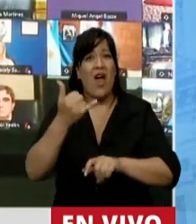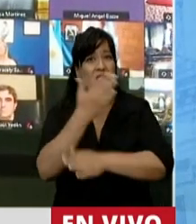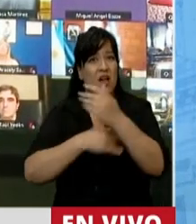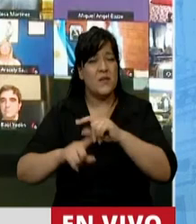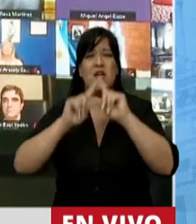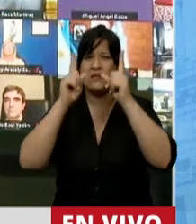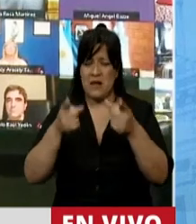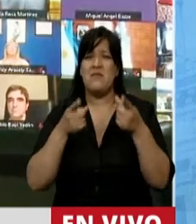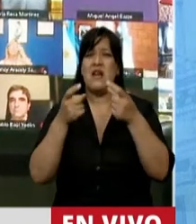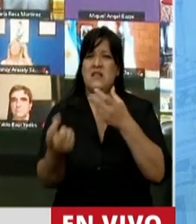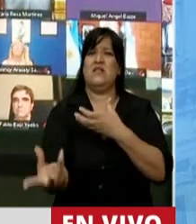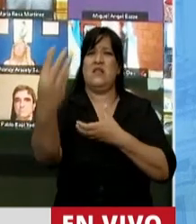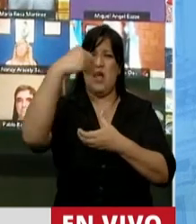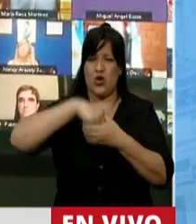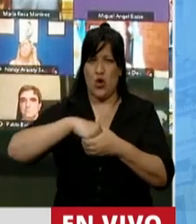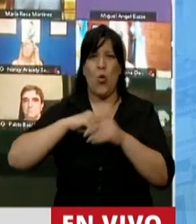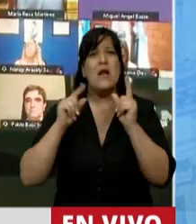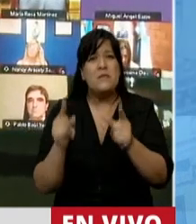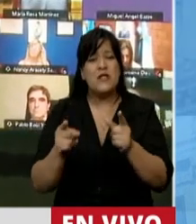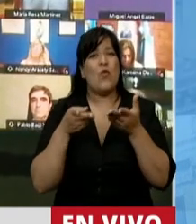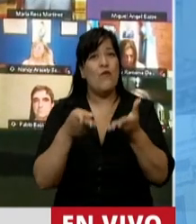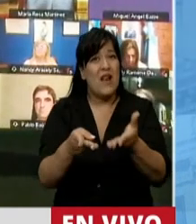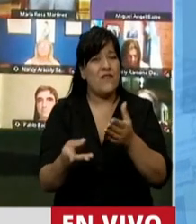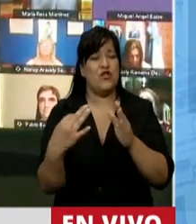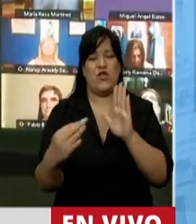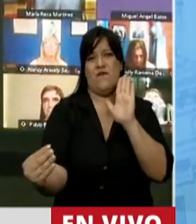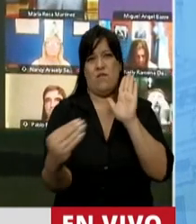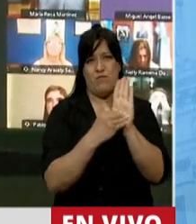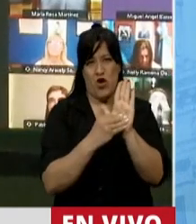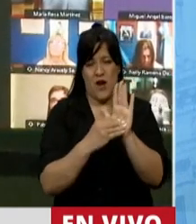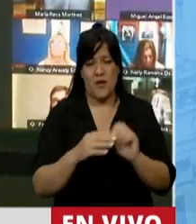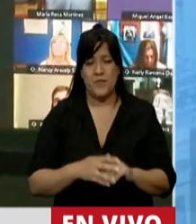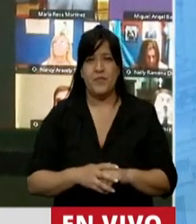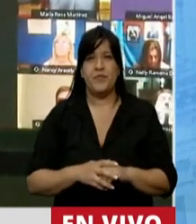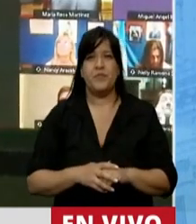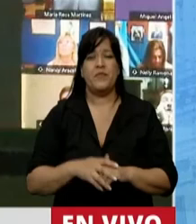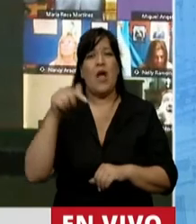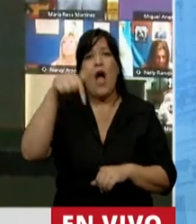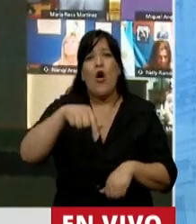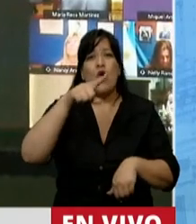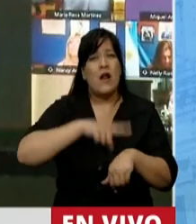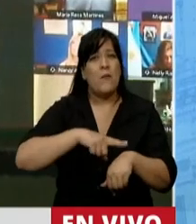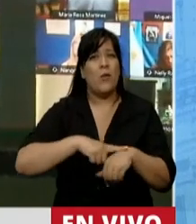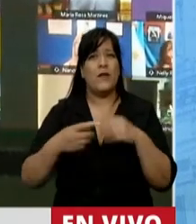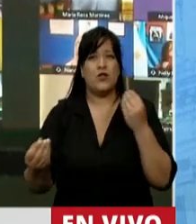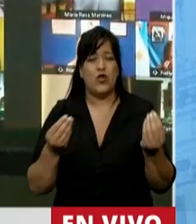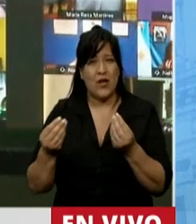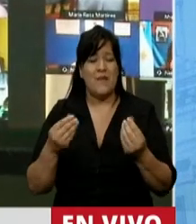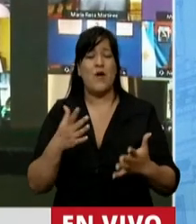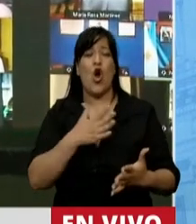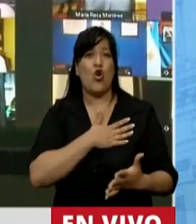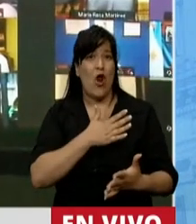también necesitan ser incluidas en este beneficio. Así que, señor presidente, llegó el momento de que el